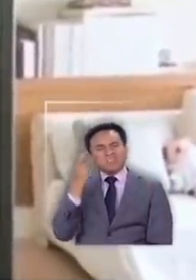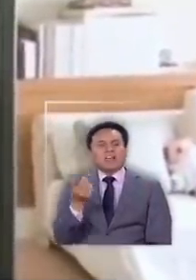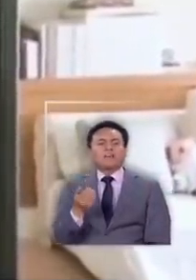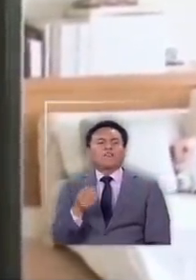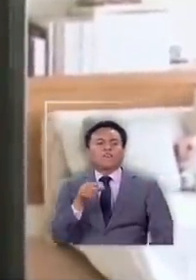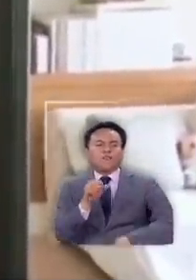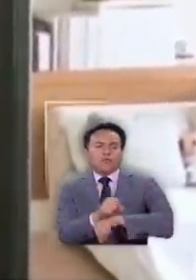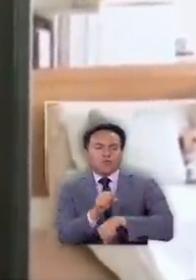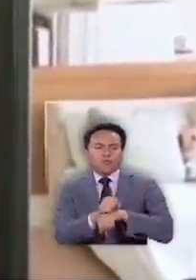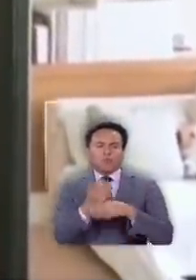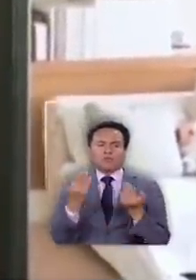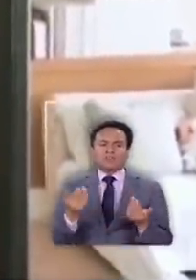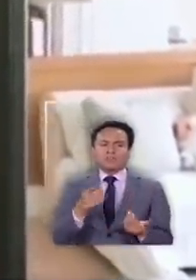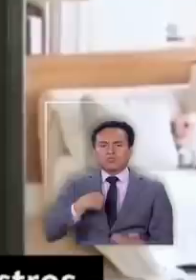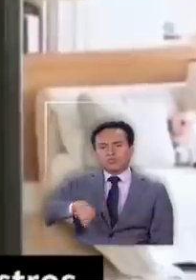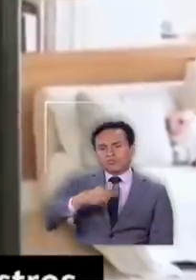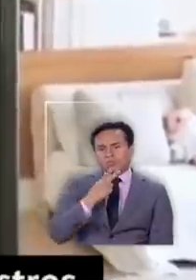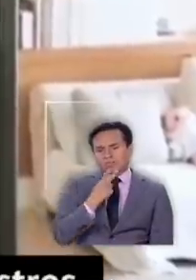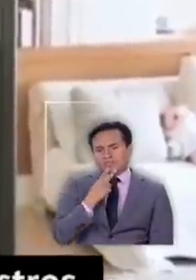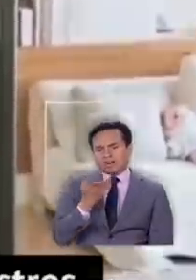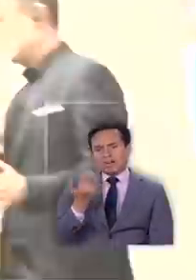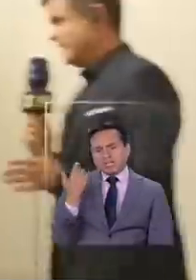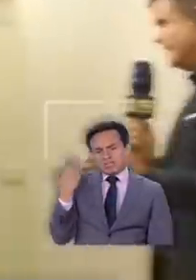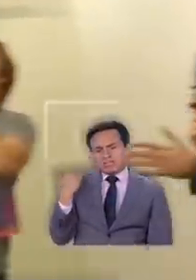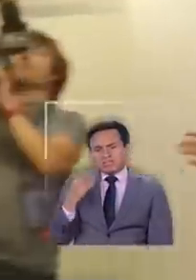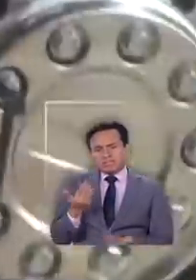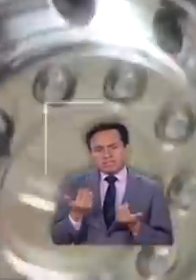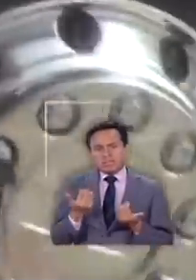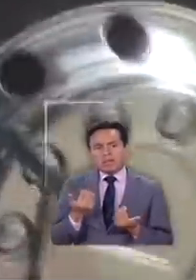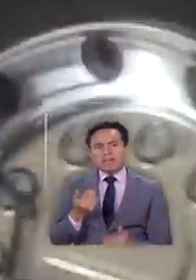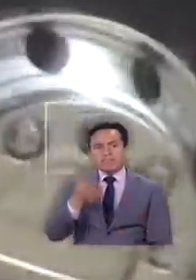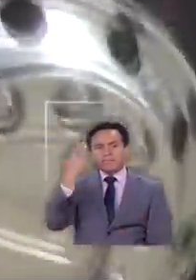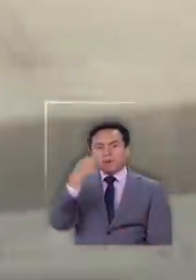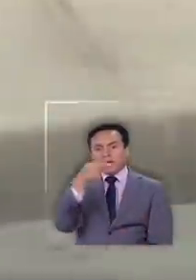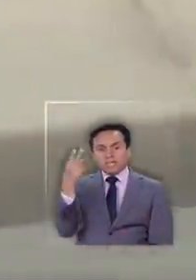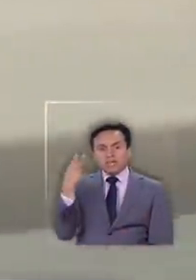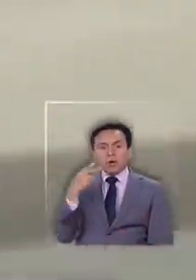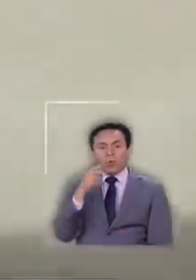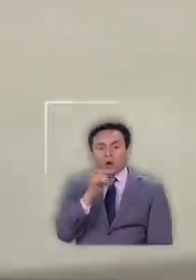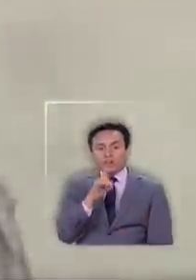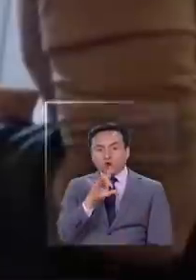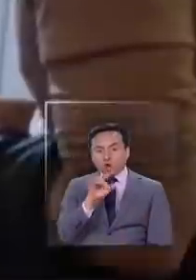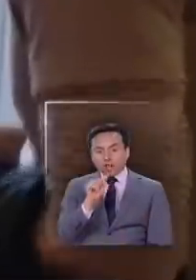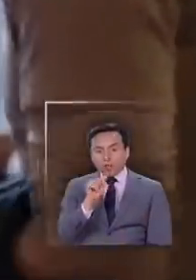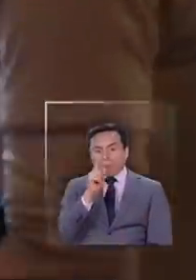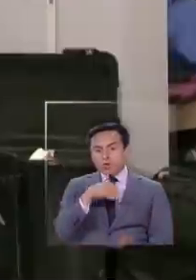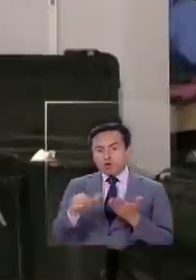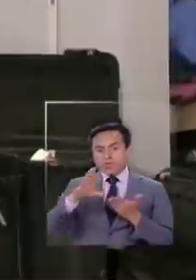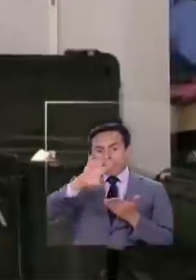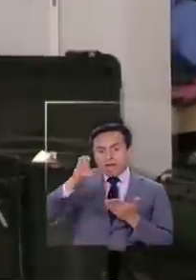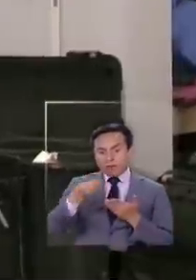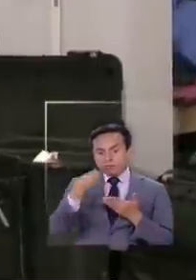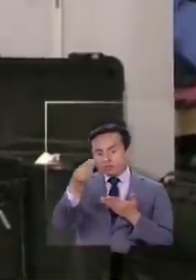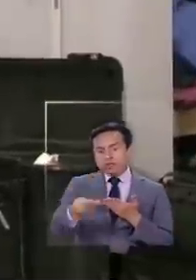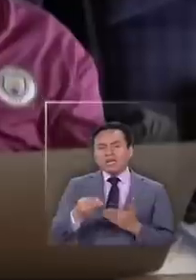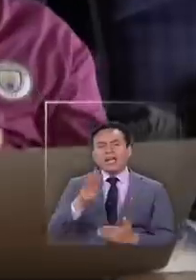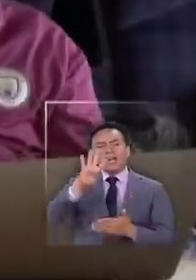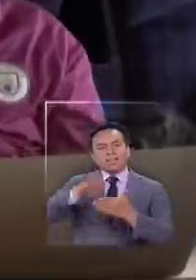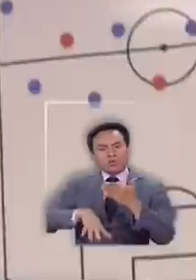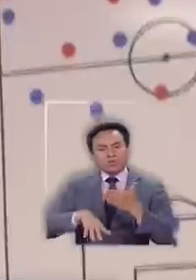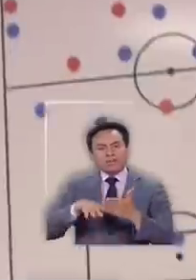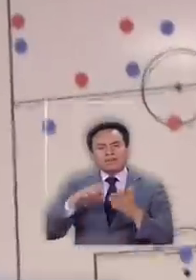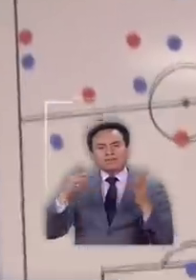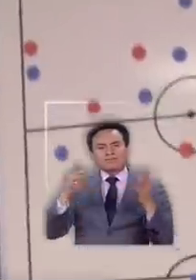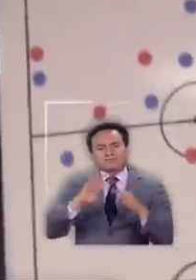echamos de menos la vida que teníamos hace unos días hace unas semanas Joseph Guardiola había donado un millón de euros a su Cataluña natal para